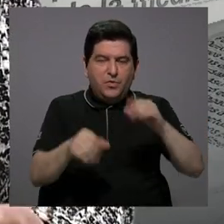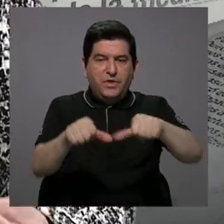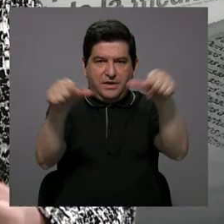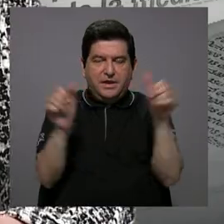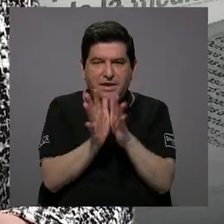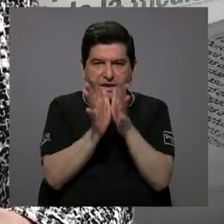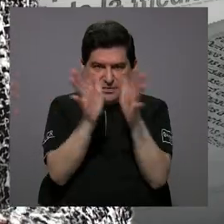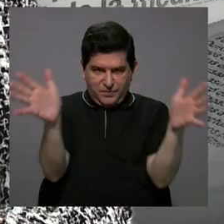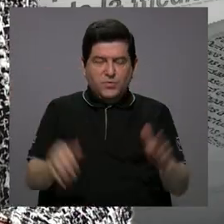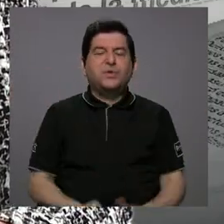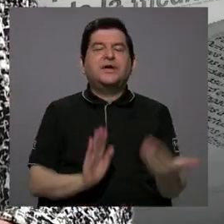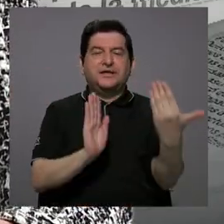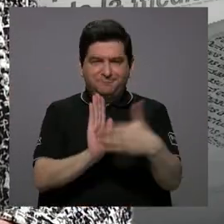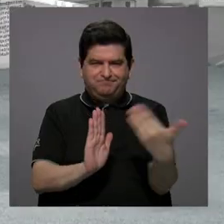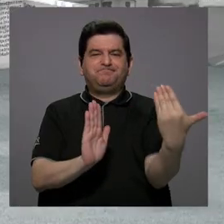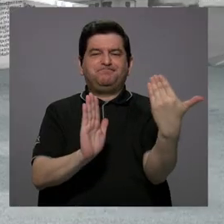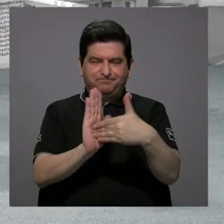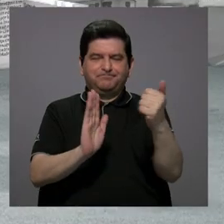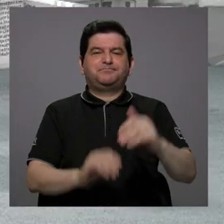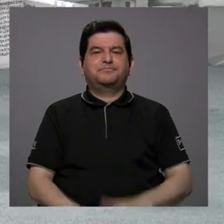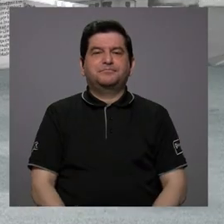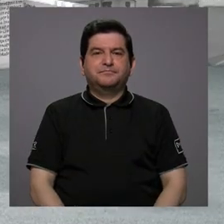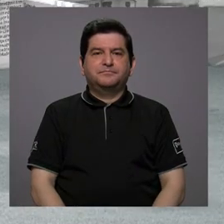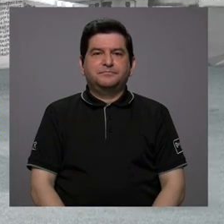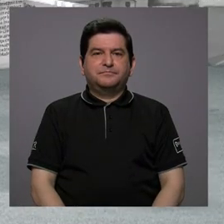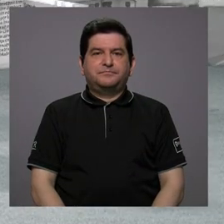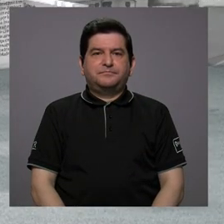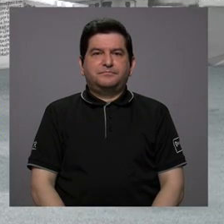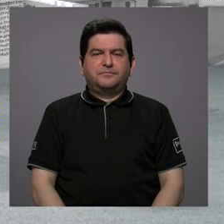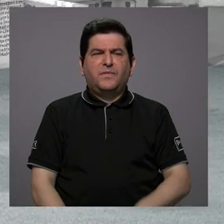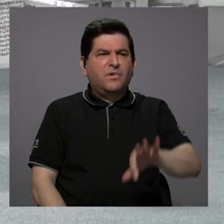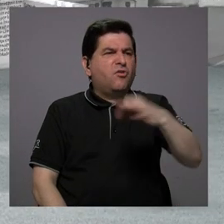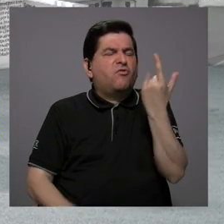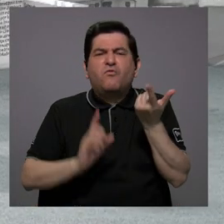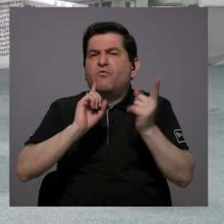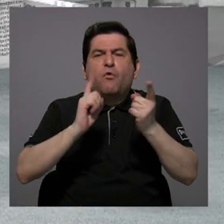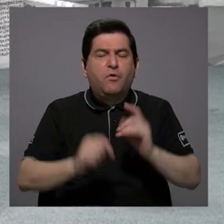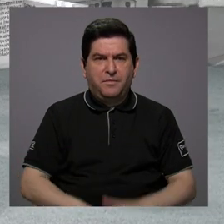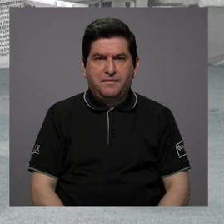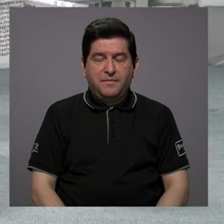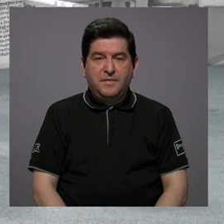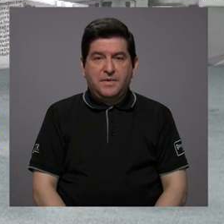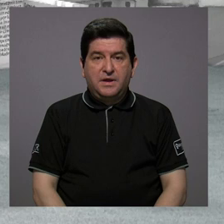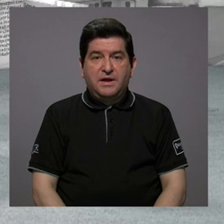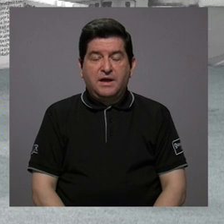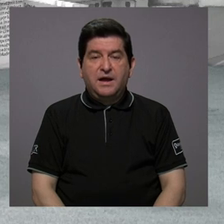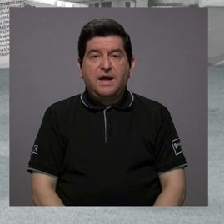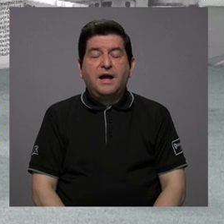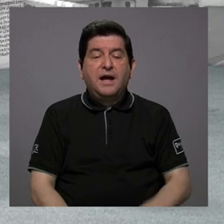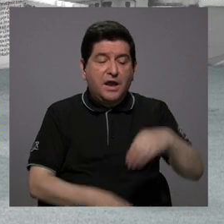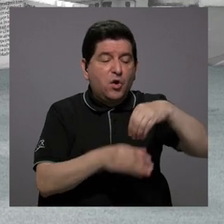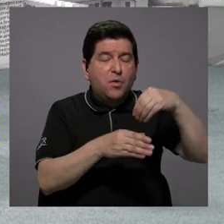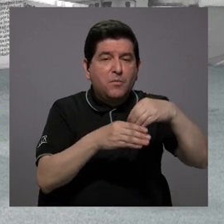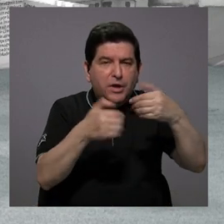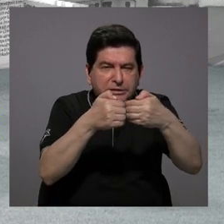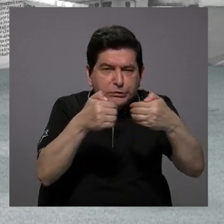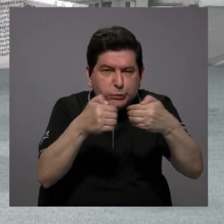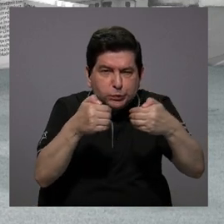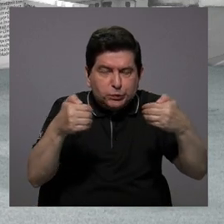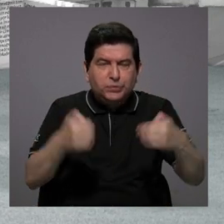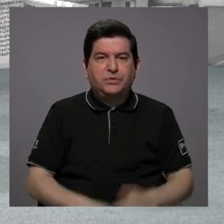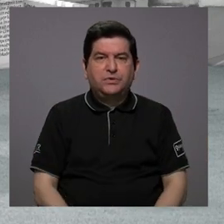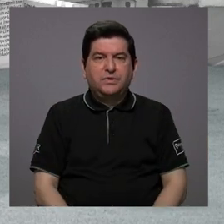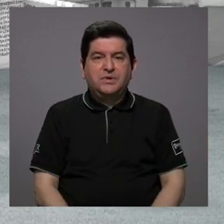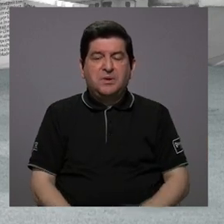sector público viene siendo afectado. ¿Y de qué forma? Desde que nominalizamos los componentes, desde que